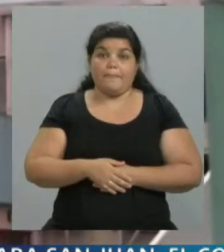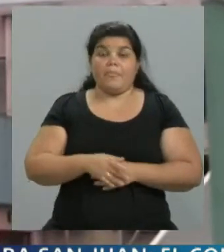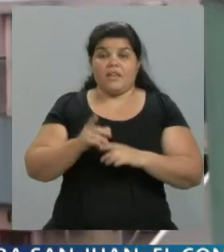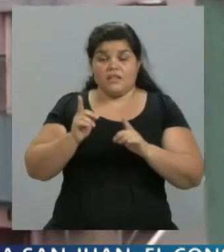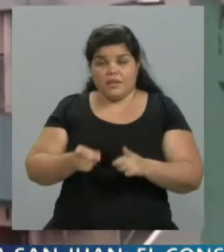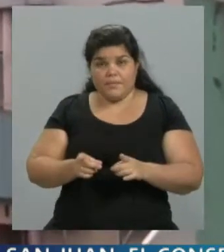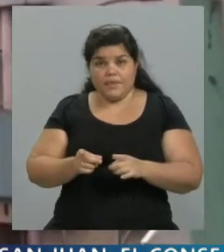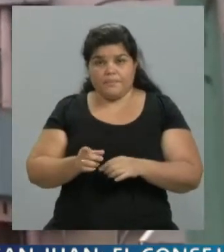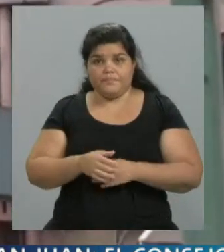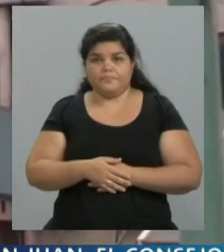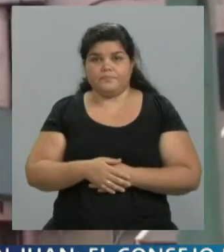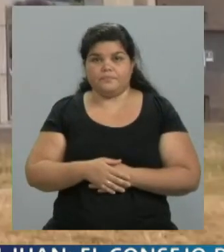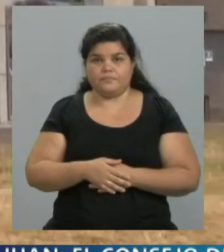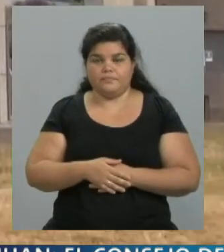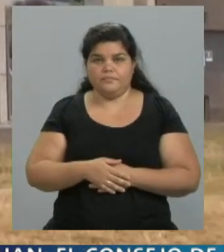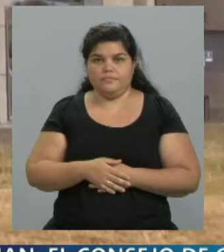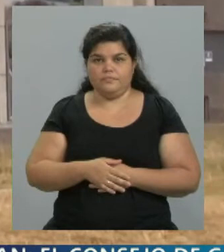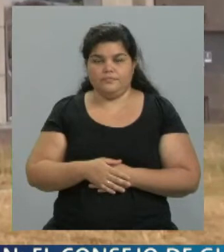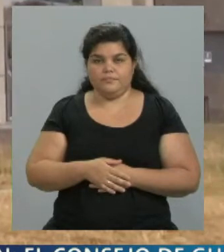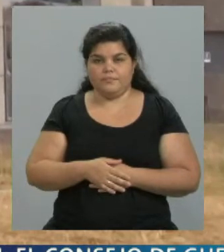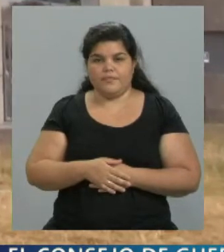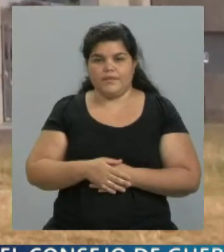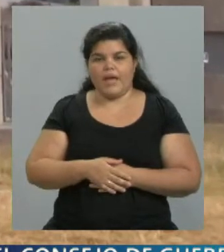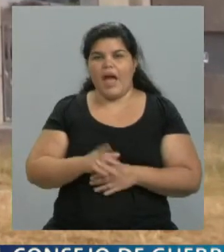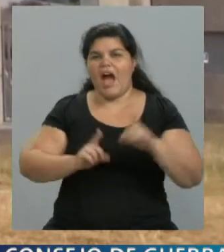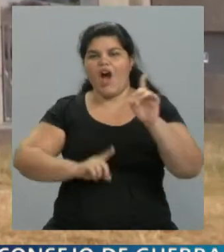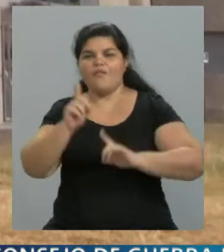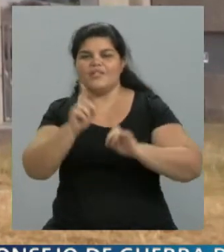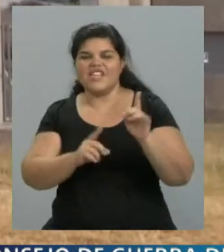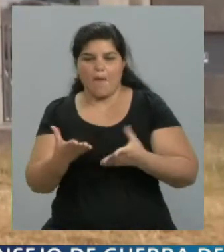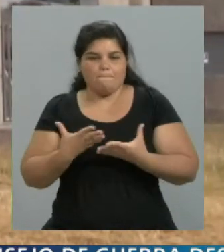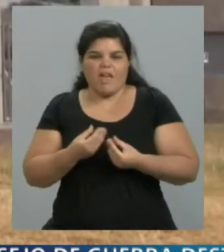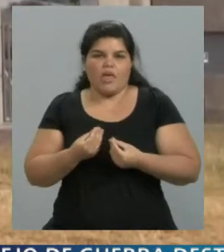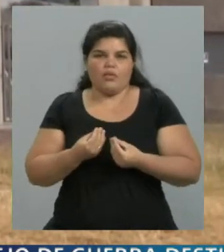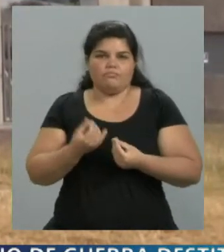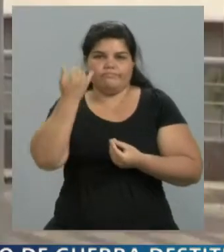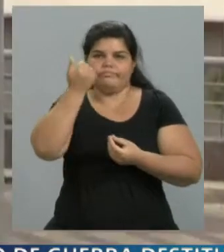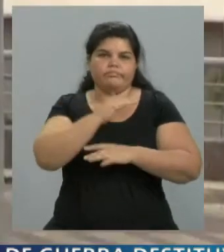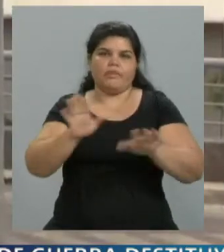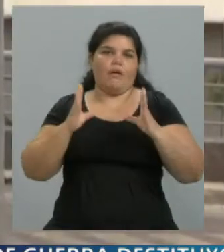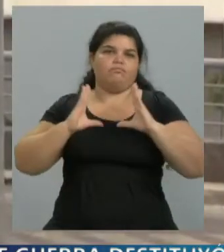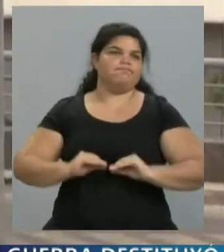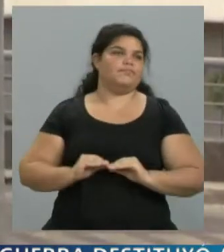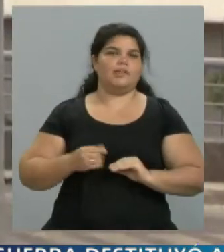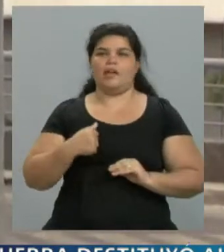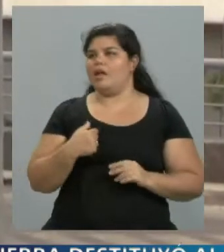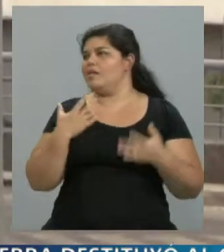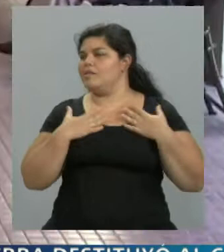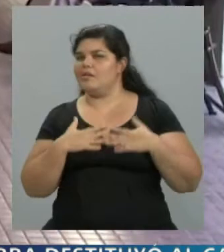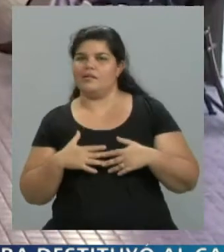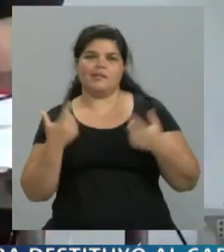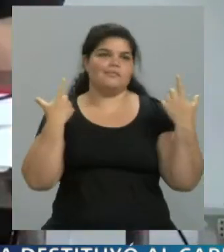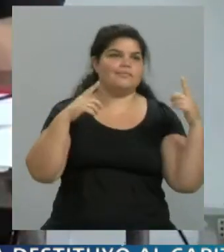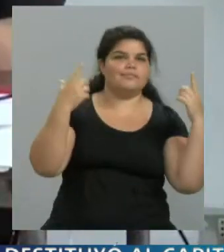una cierta pérdida del temor por el mismo hecho que estamos vacunando tan bien. Las personas pueden sentir